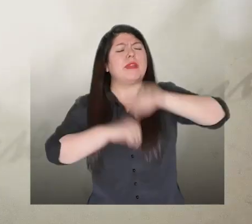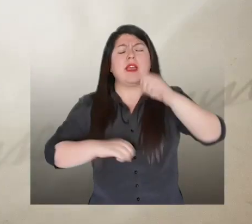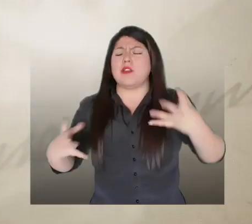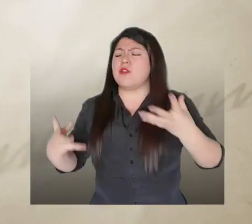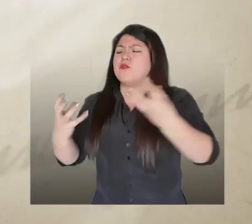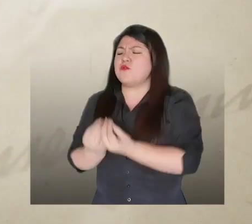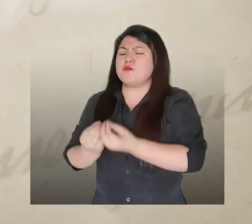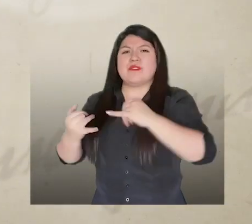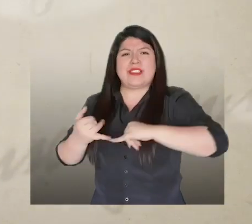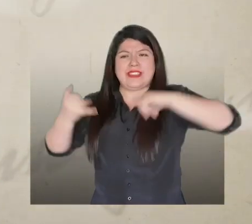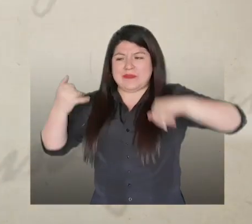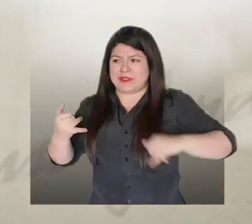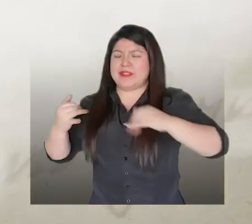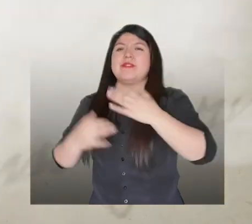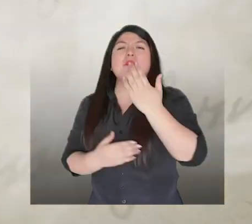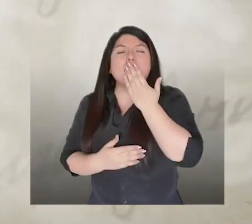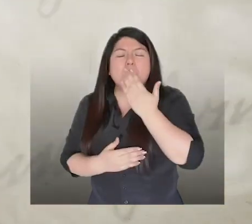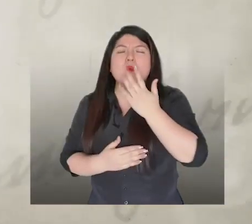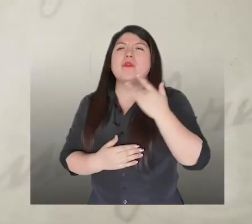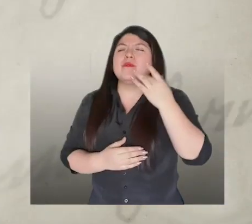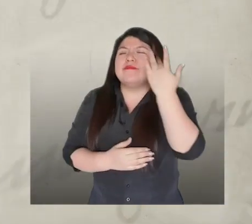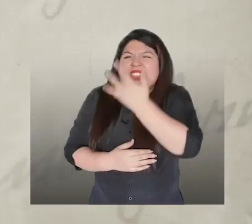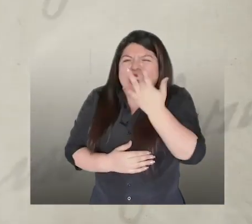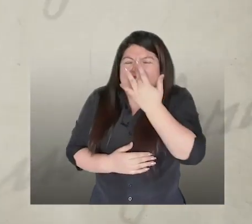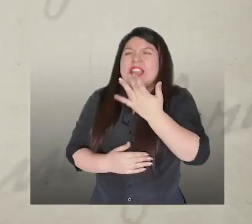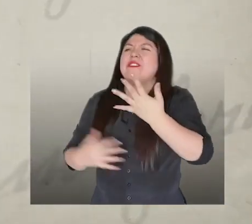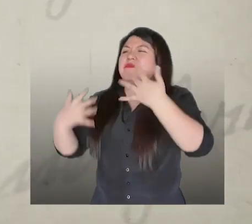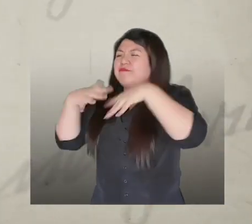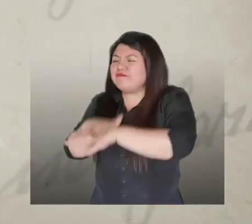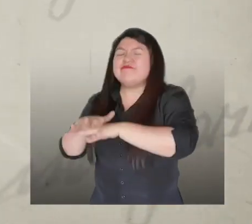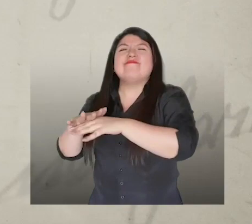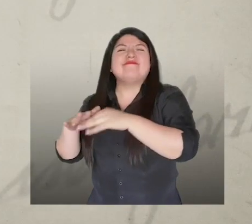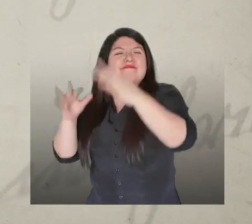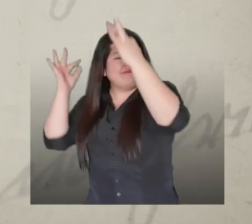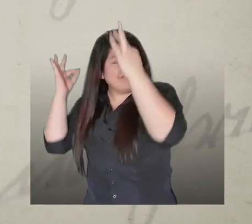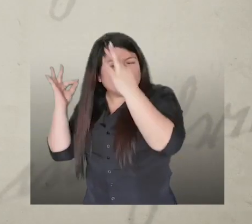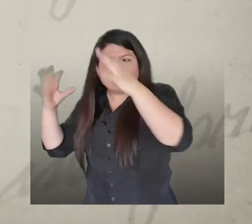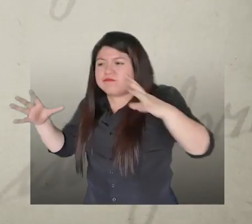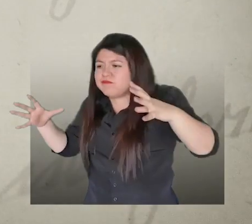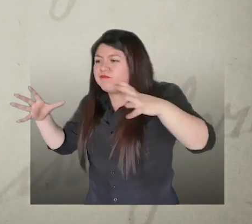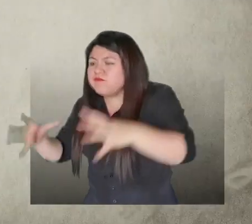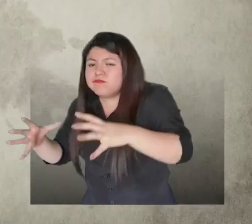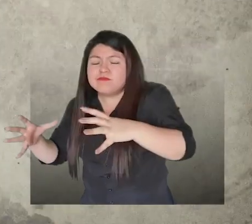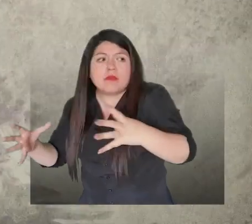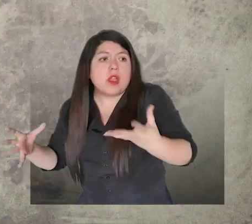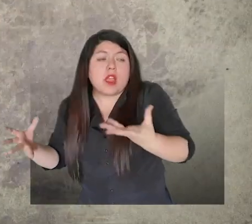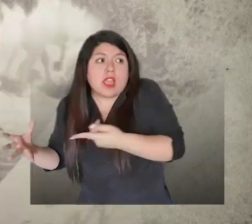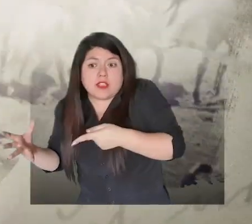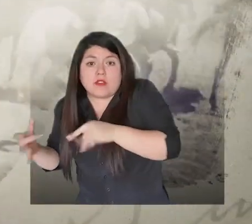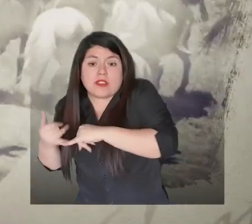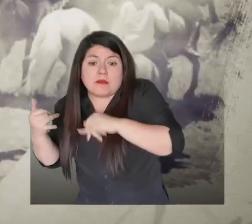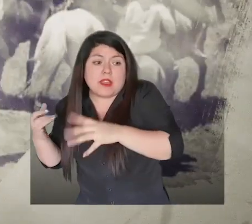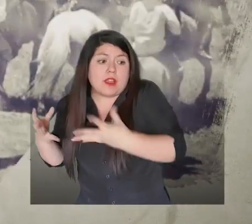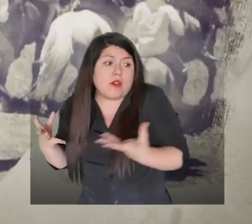la histórica victoria de los independentistas ante los españoles que querían arrebatarles el territorio de Santa Fe de Bogotá.